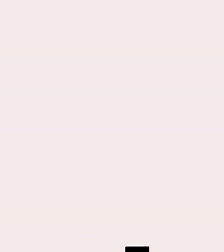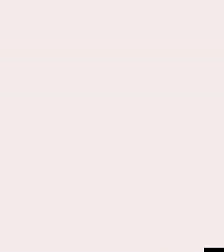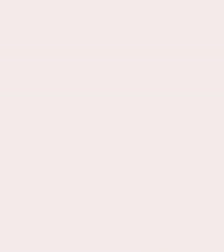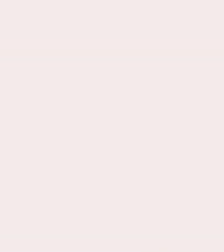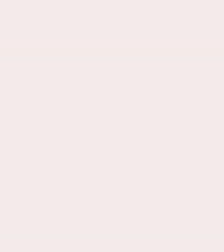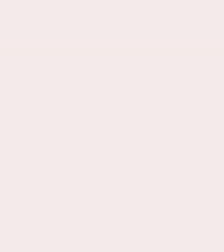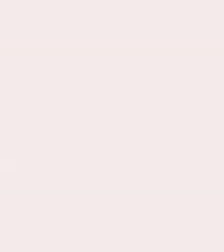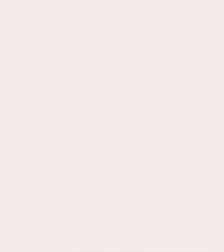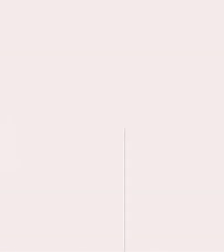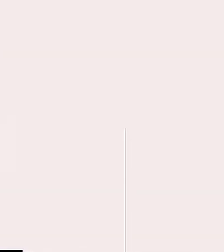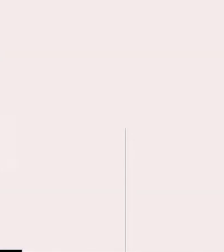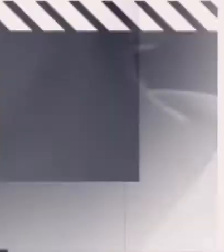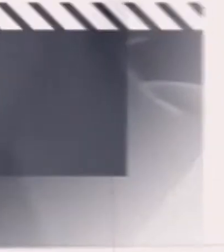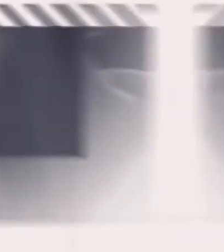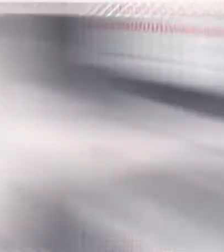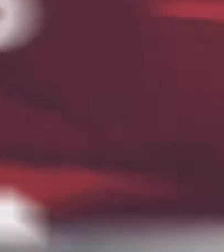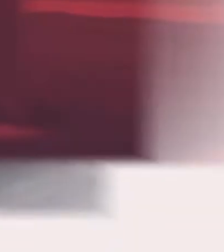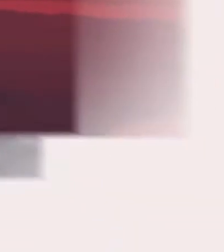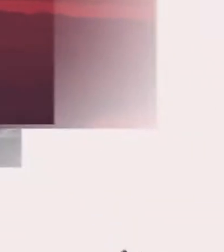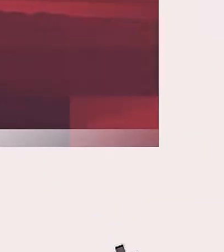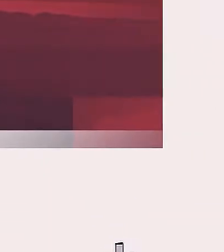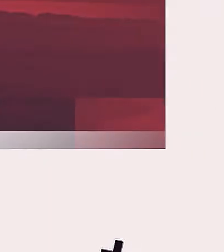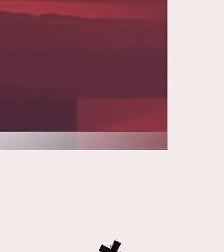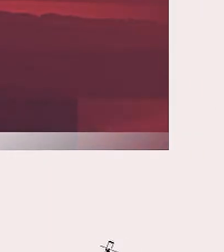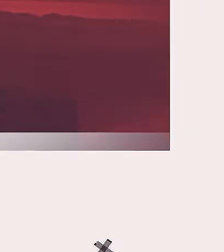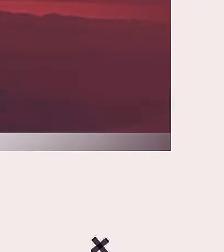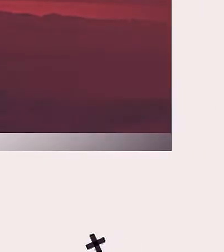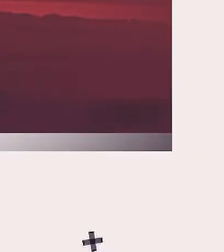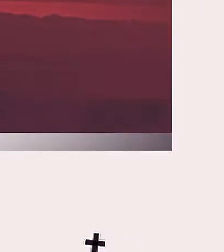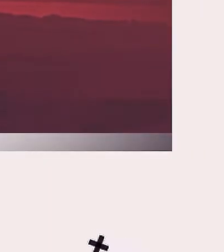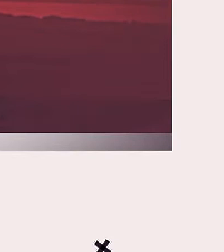Luces del siglo en la mañanera con Dalí Escobar.